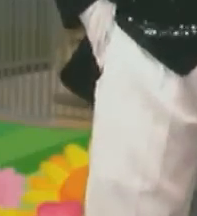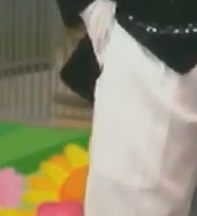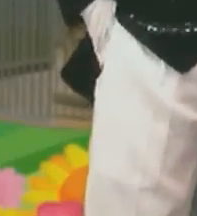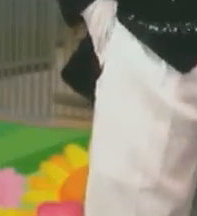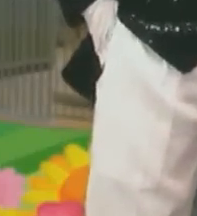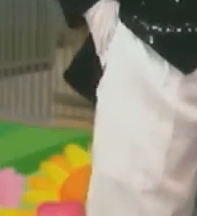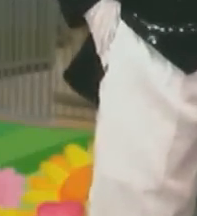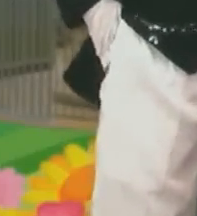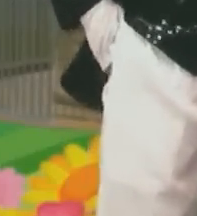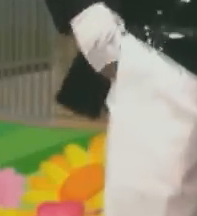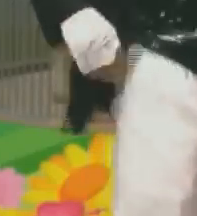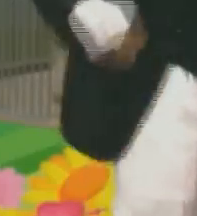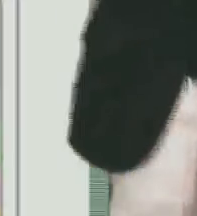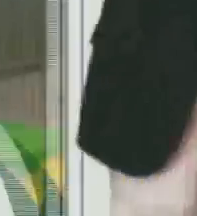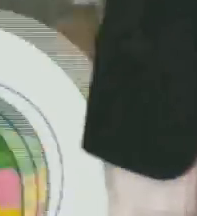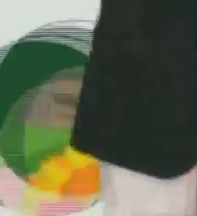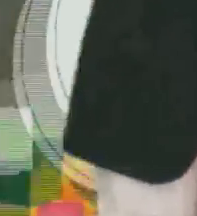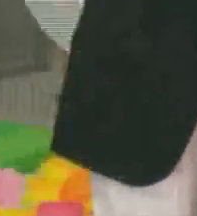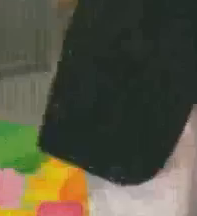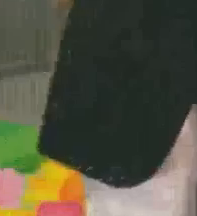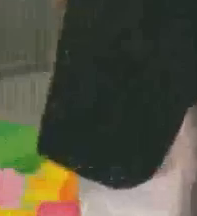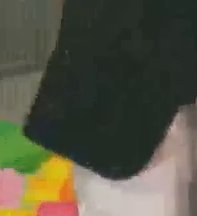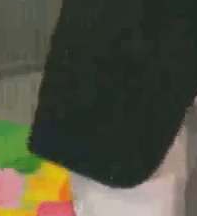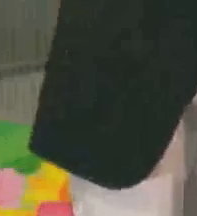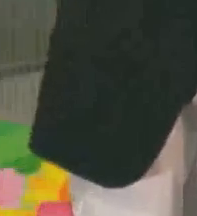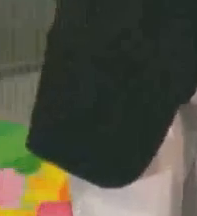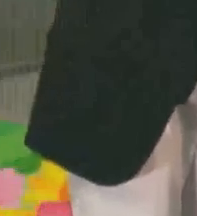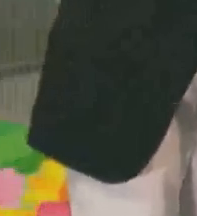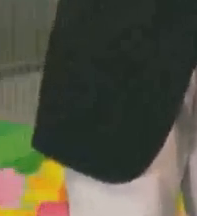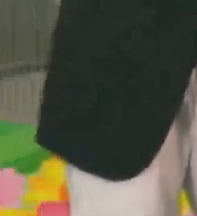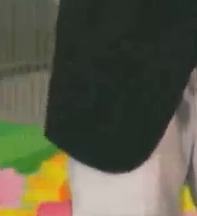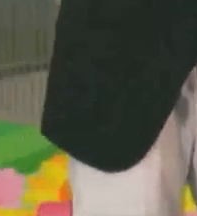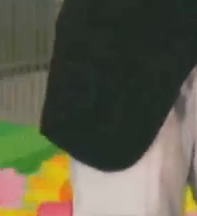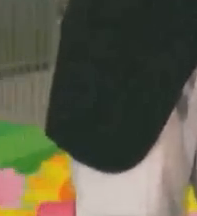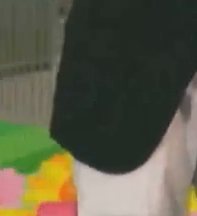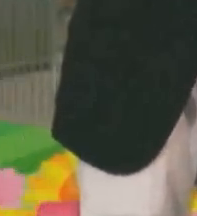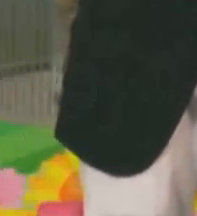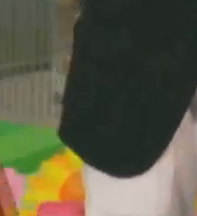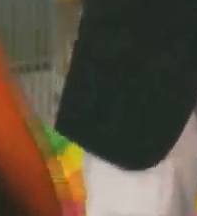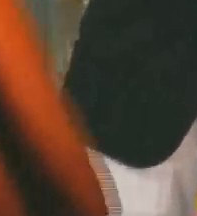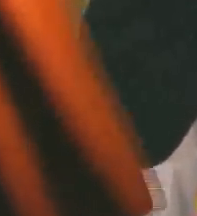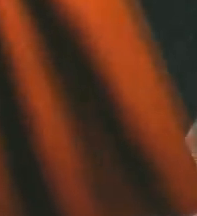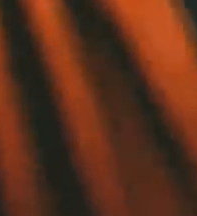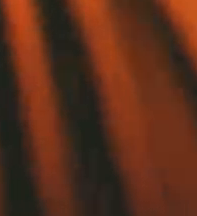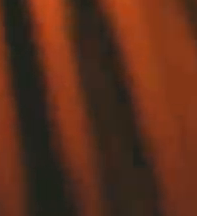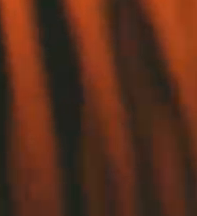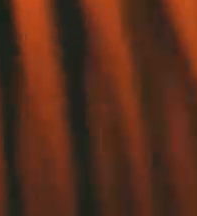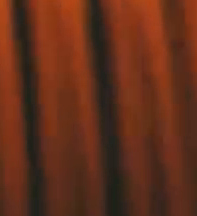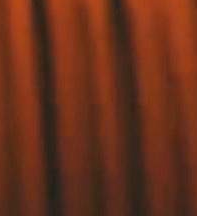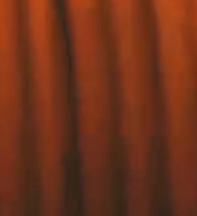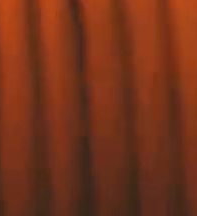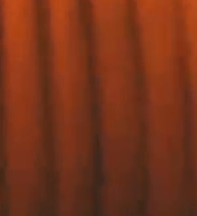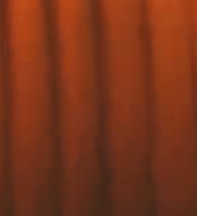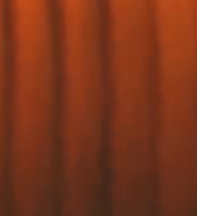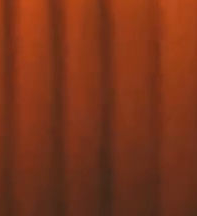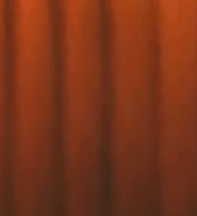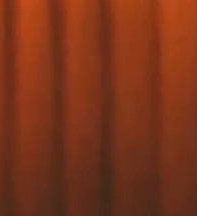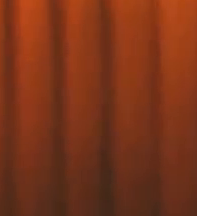¡Los esperamos! Con el televisión, canal 6, aquí, Minutico Kiss y Chispín, ¡los estamos esperando!